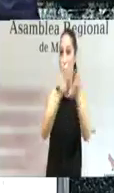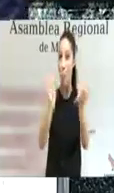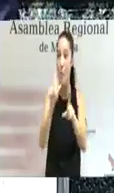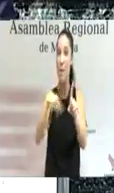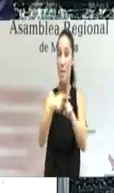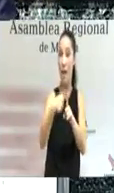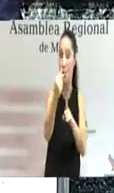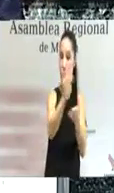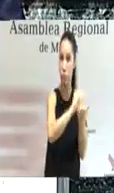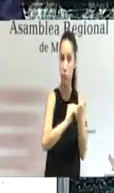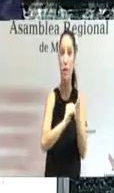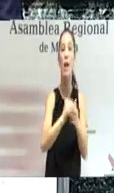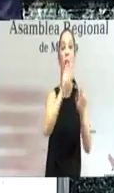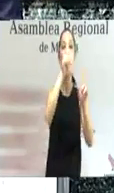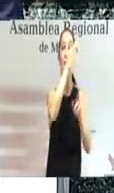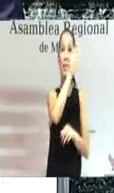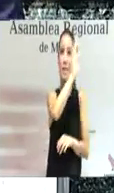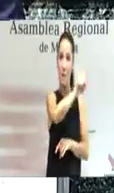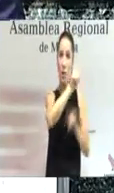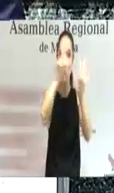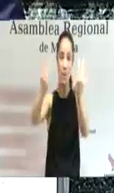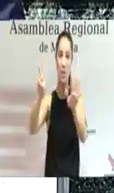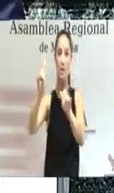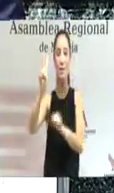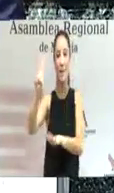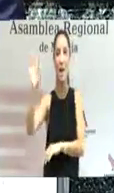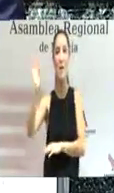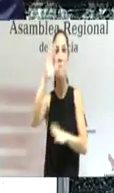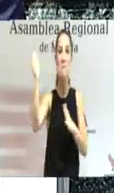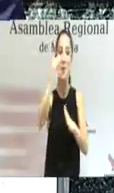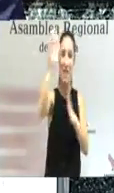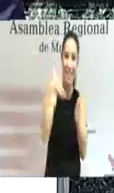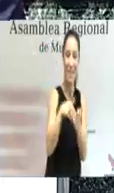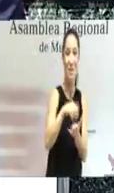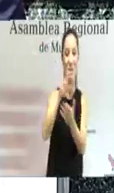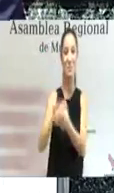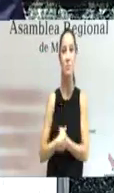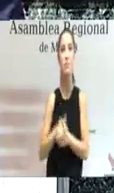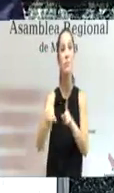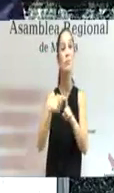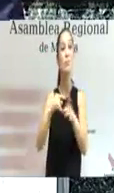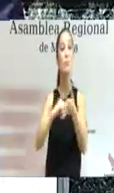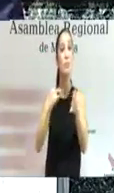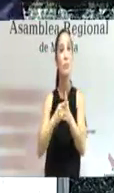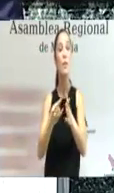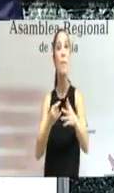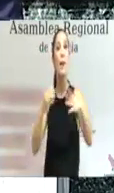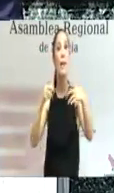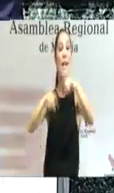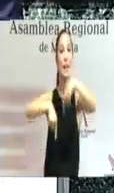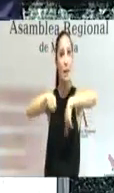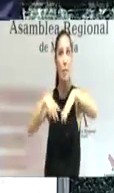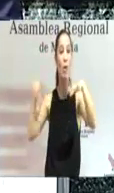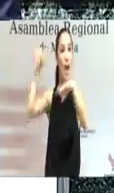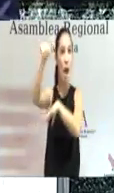más de 170 millones de euros y se ha realizado un nuevo plan de negocio con información actualizada del mercado del transporte aéreo de